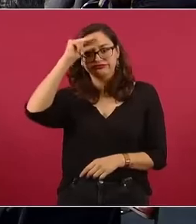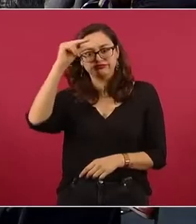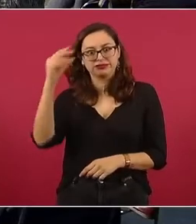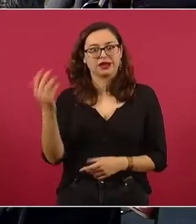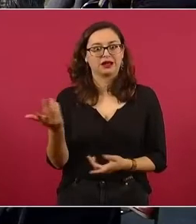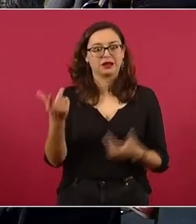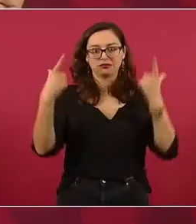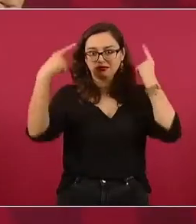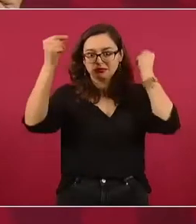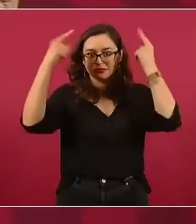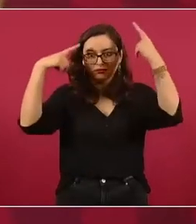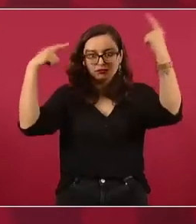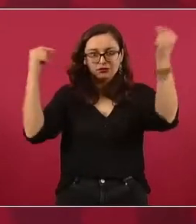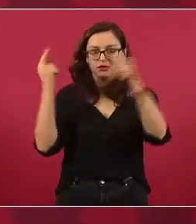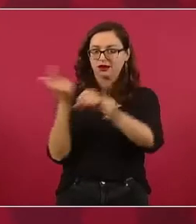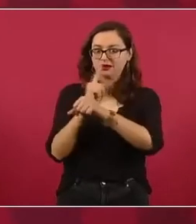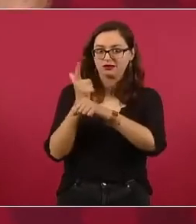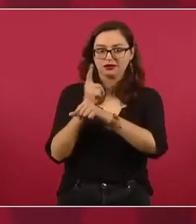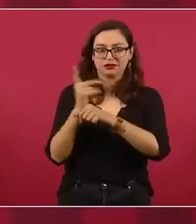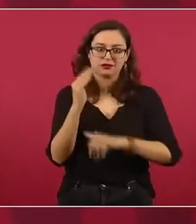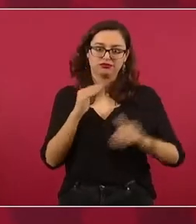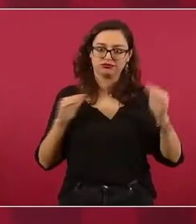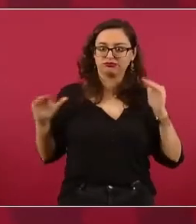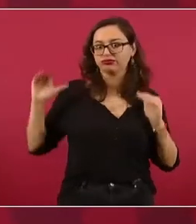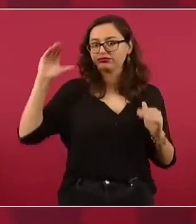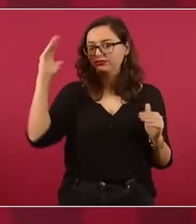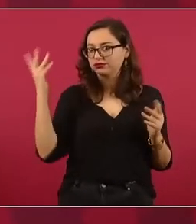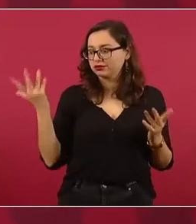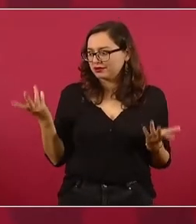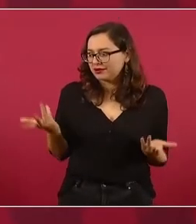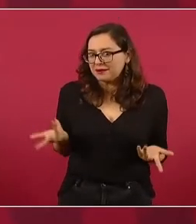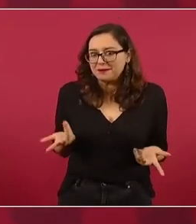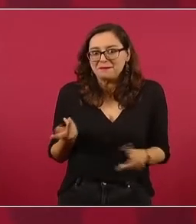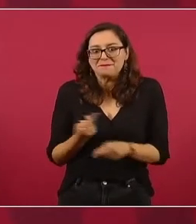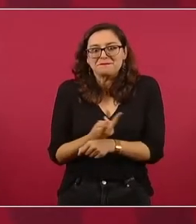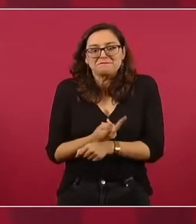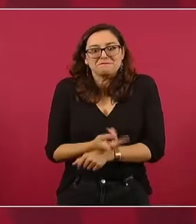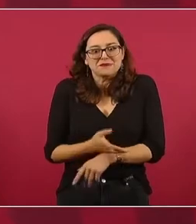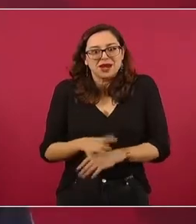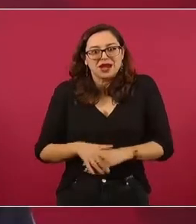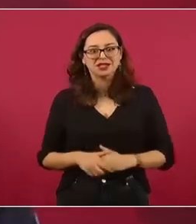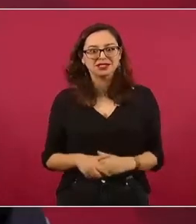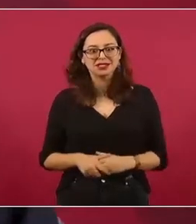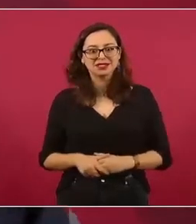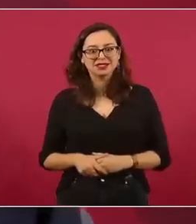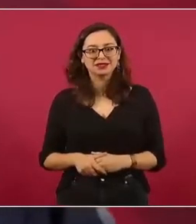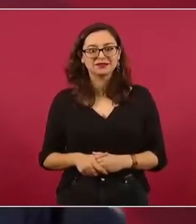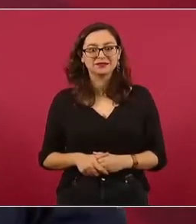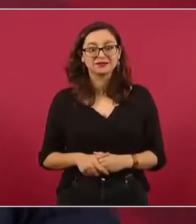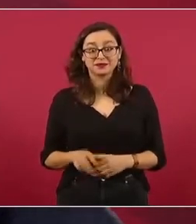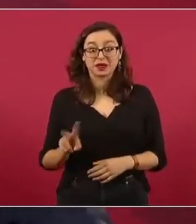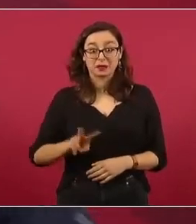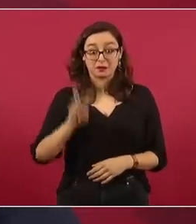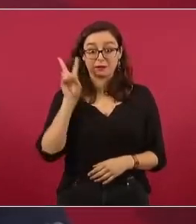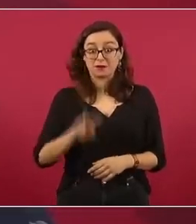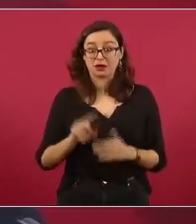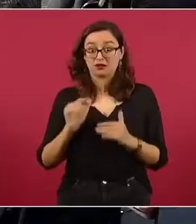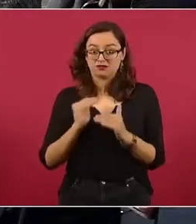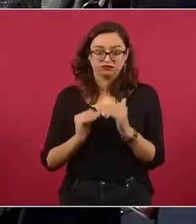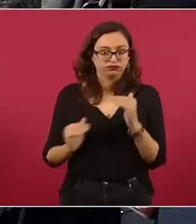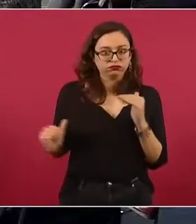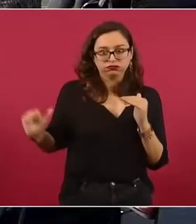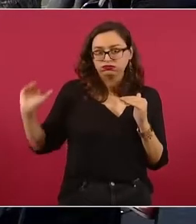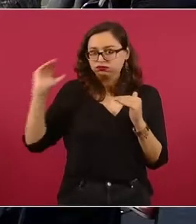digo, de primer orden, de lo más